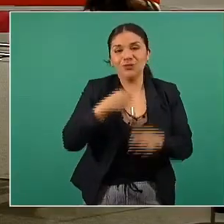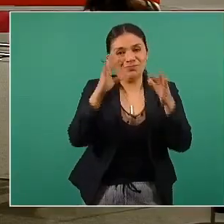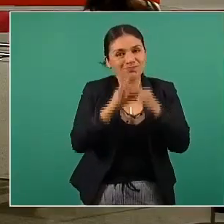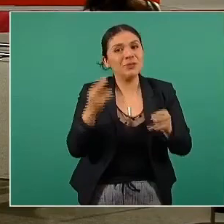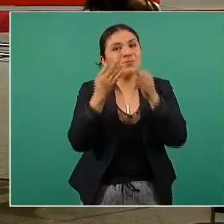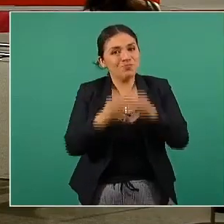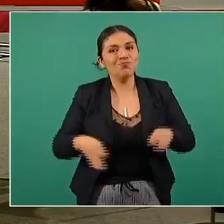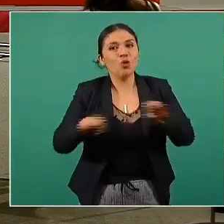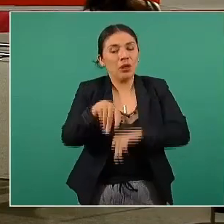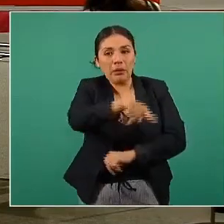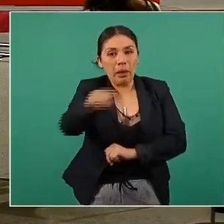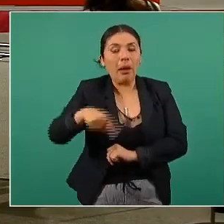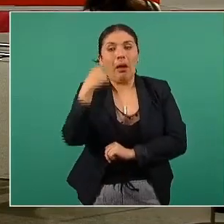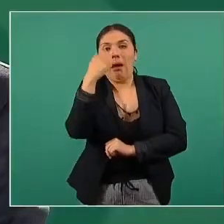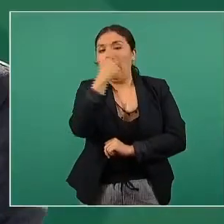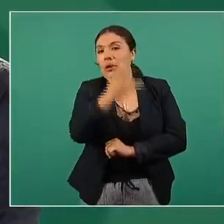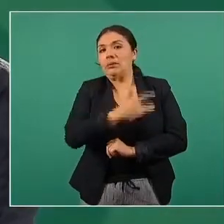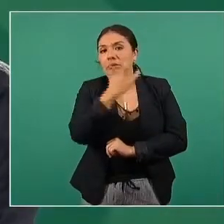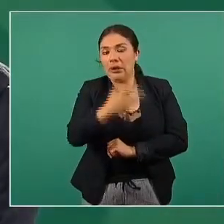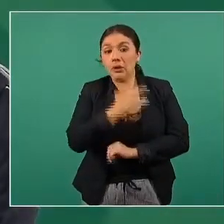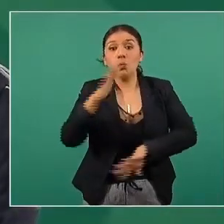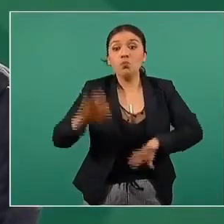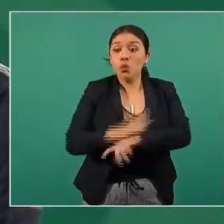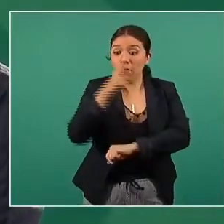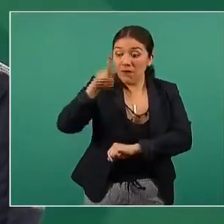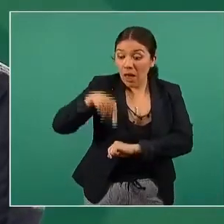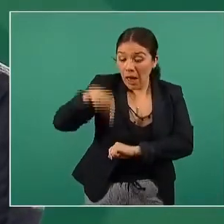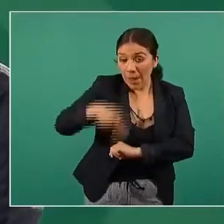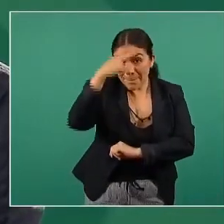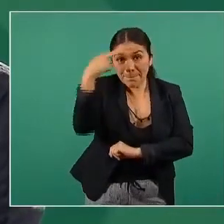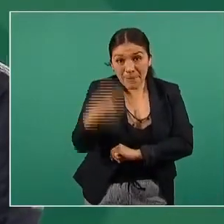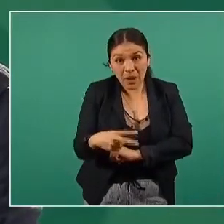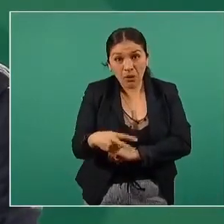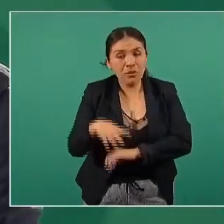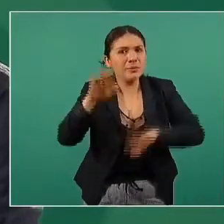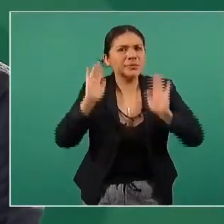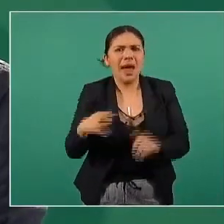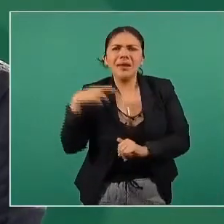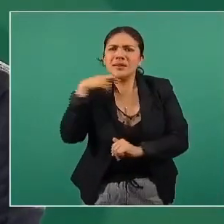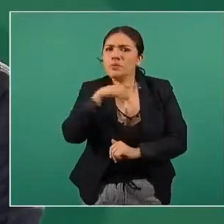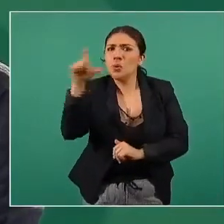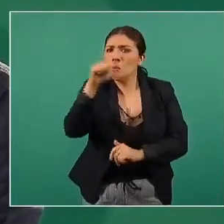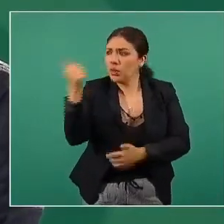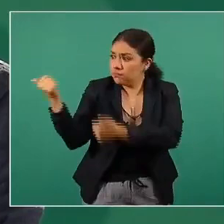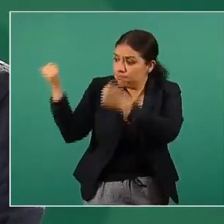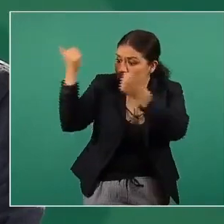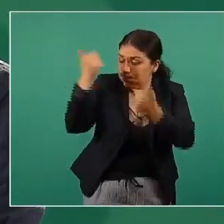esto es importante tenerlo en cuenta, porque en México, de manera inmediata, en cuanto llegan, se envían a los